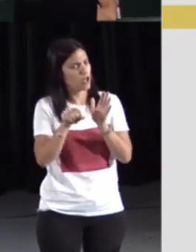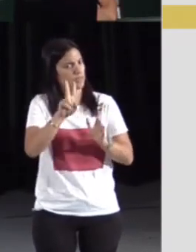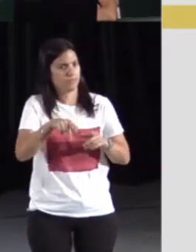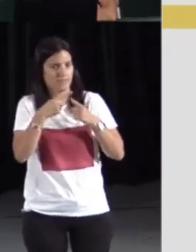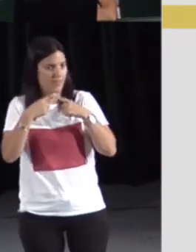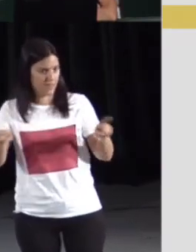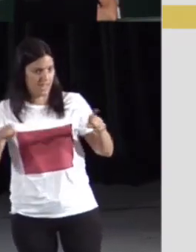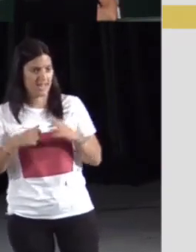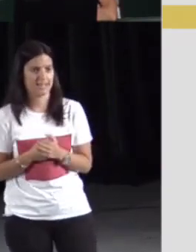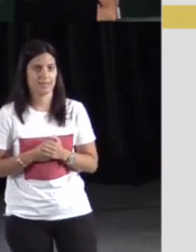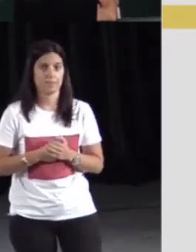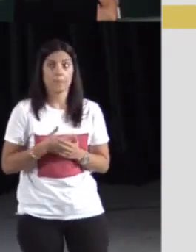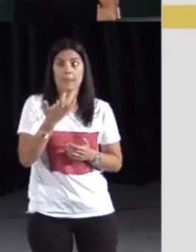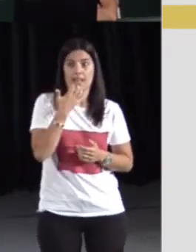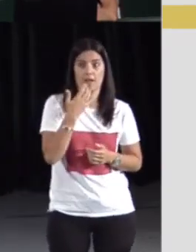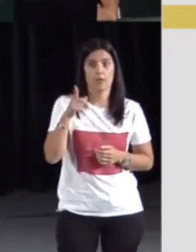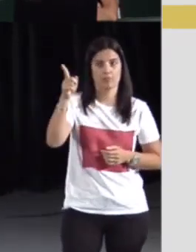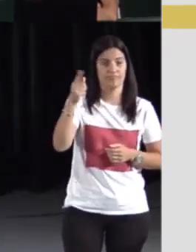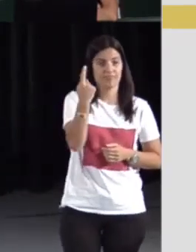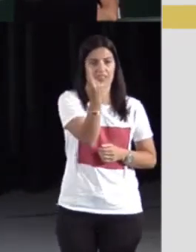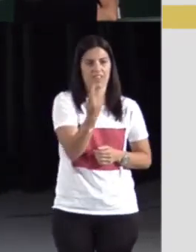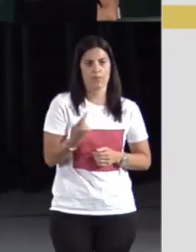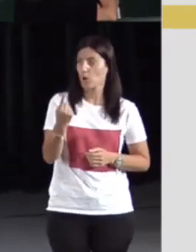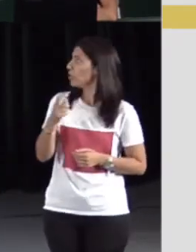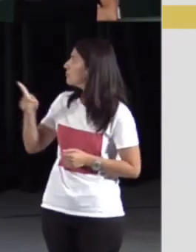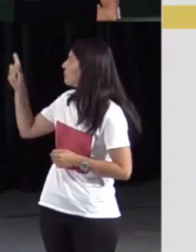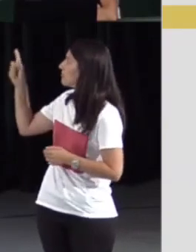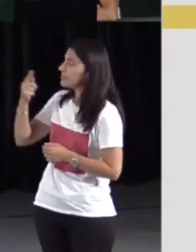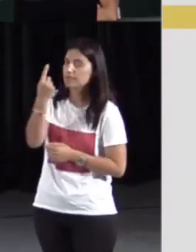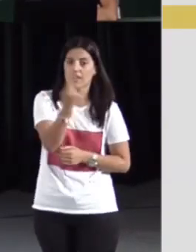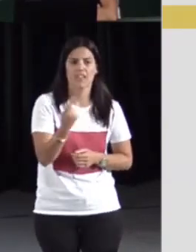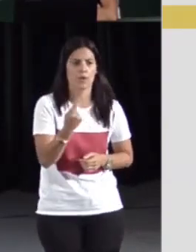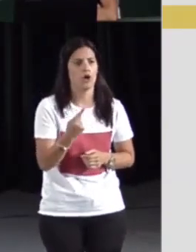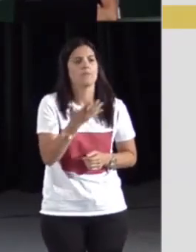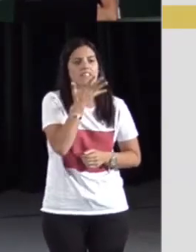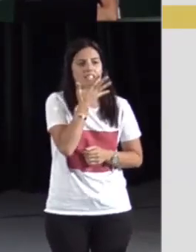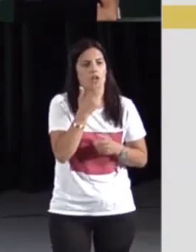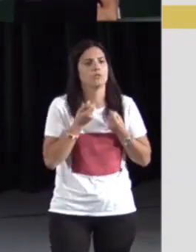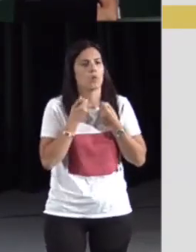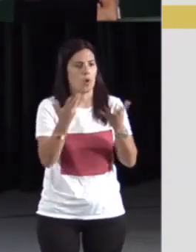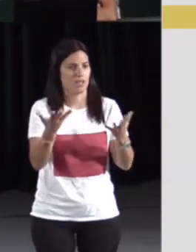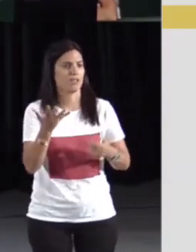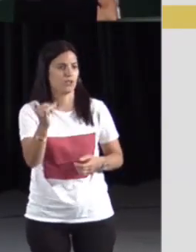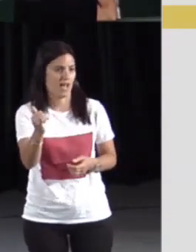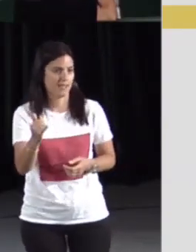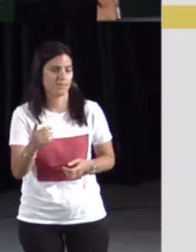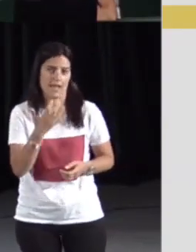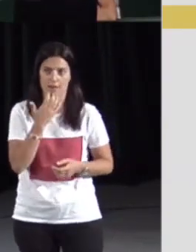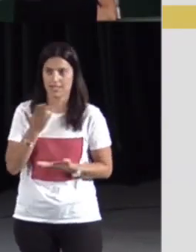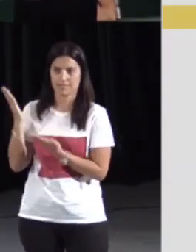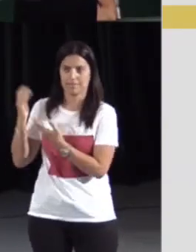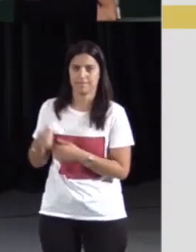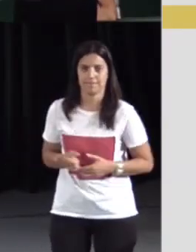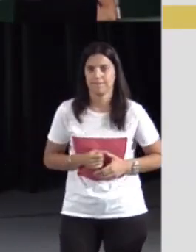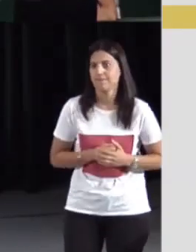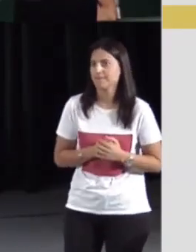signo tiene su propia glosa. Por ejemplo, en la ilustración de la diapositiva, esa fruta, ¿cuántos signos tiene en lengua de signos